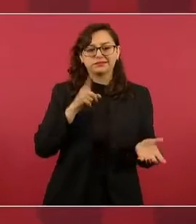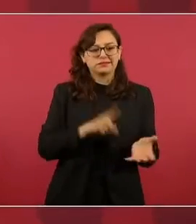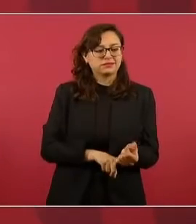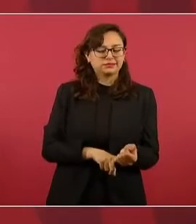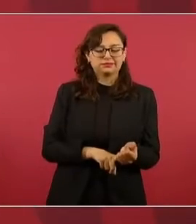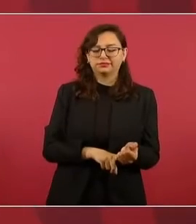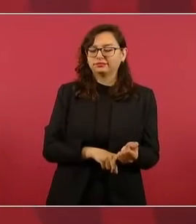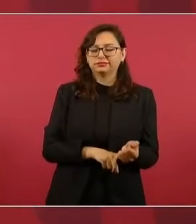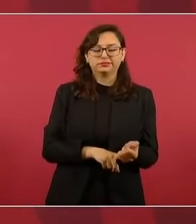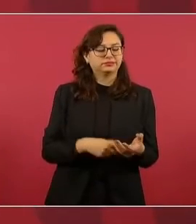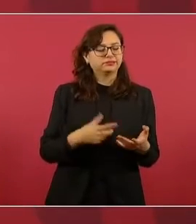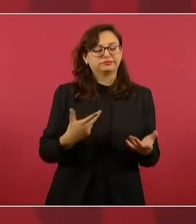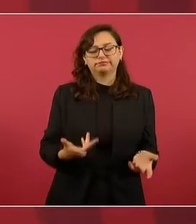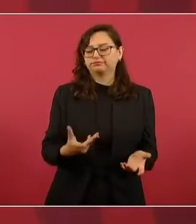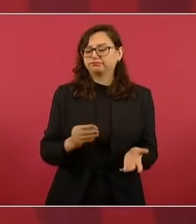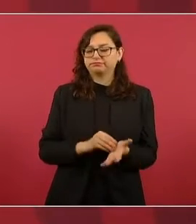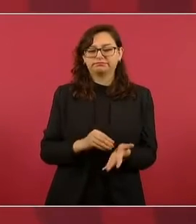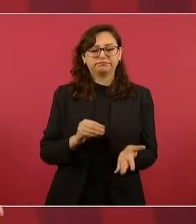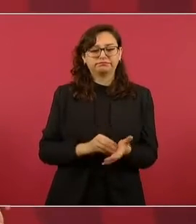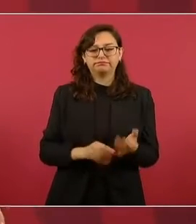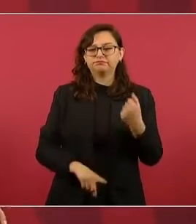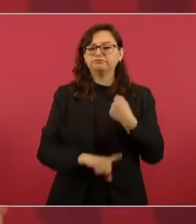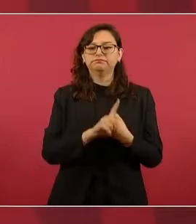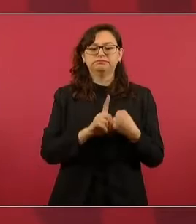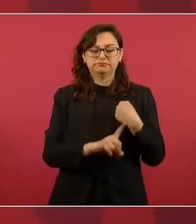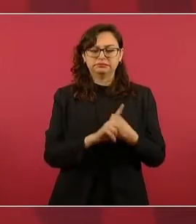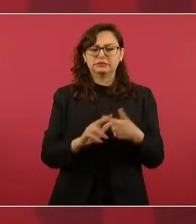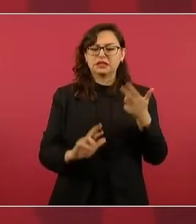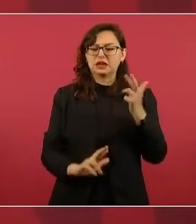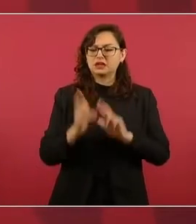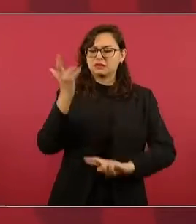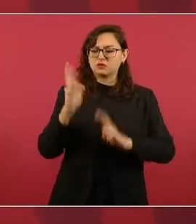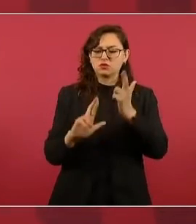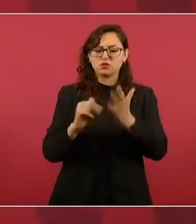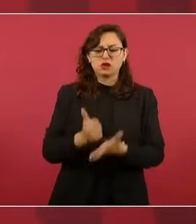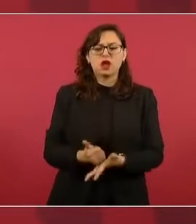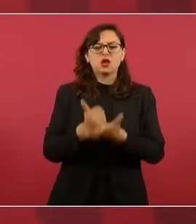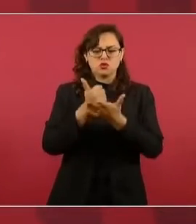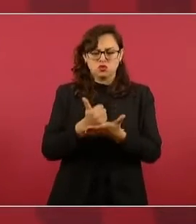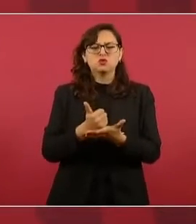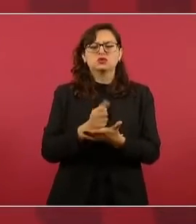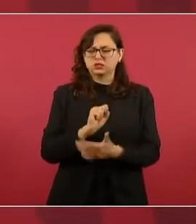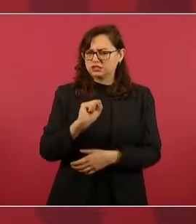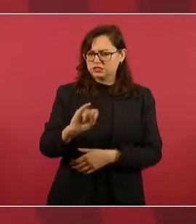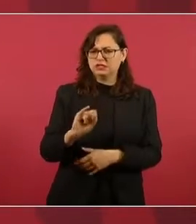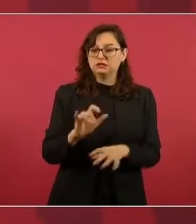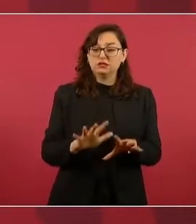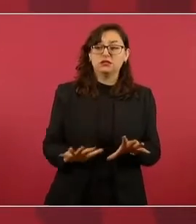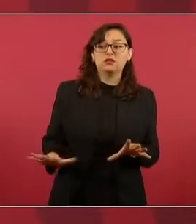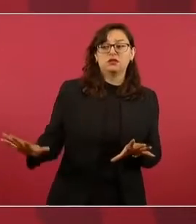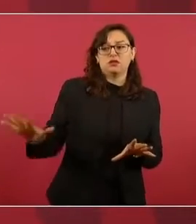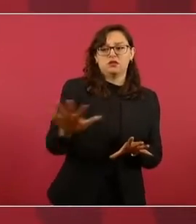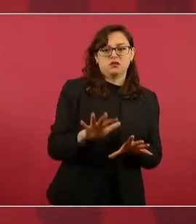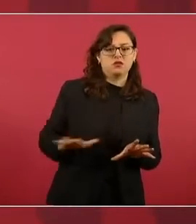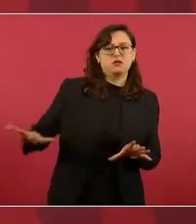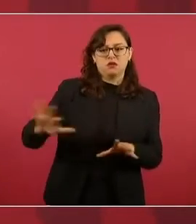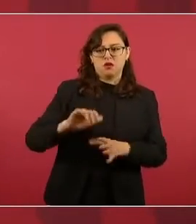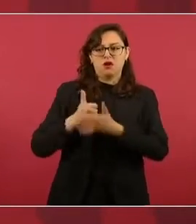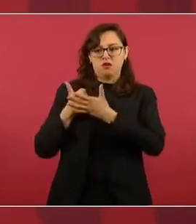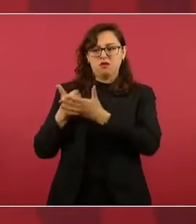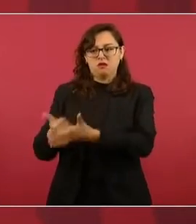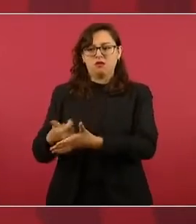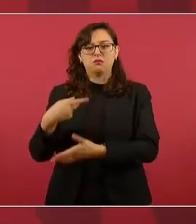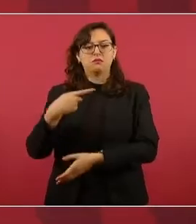en el terreno social, sin duda, pero en lo político continuó lo mismo,